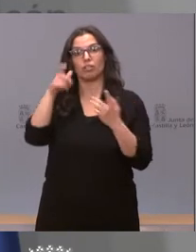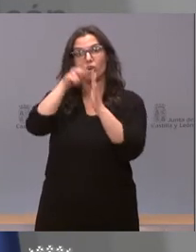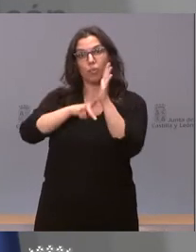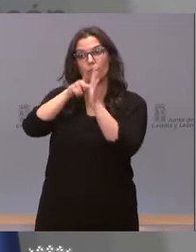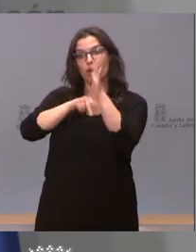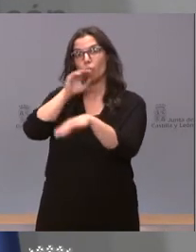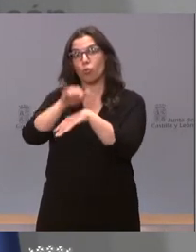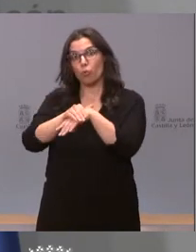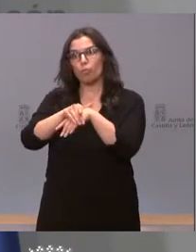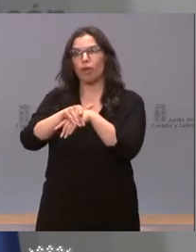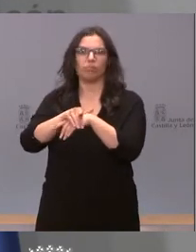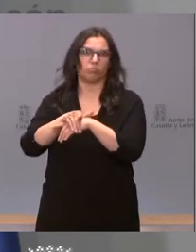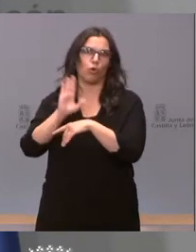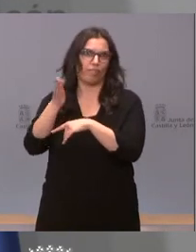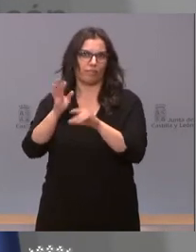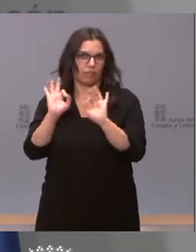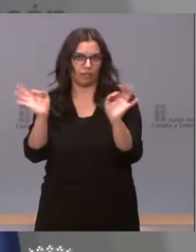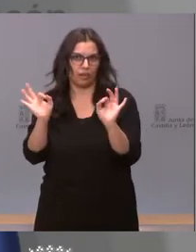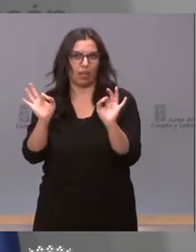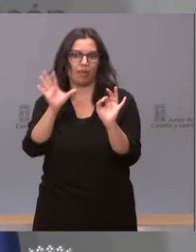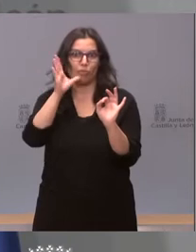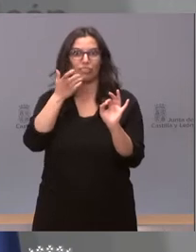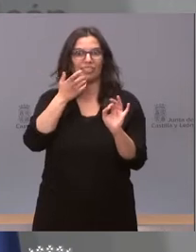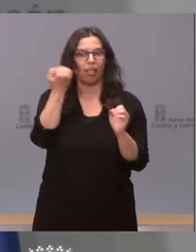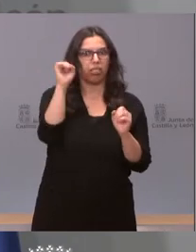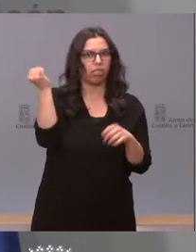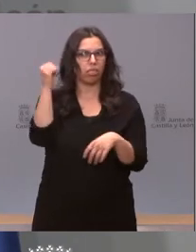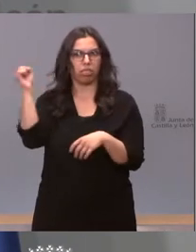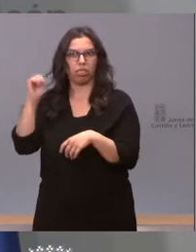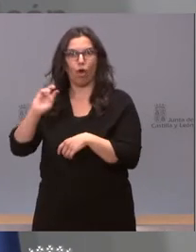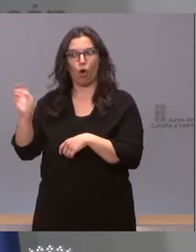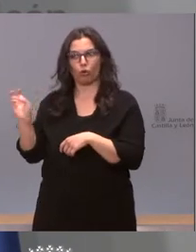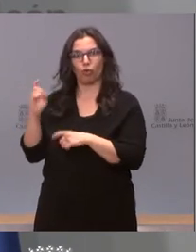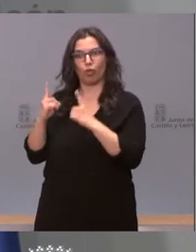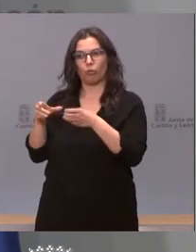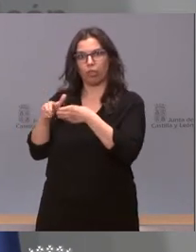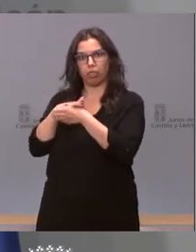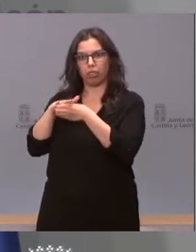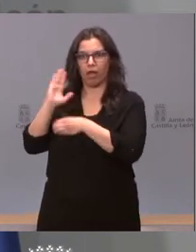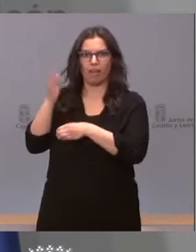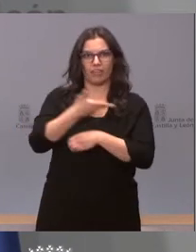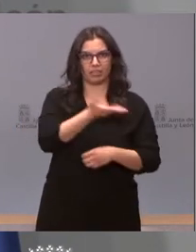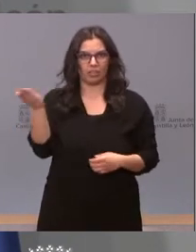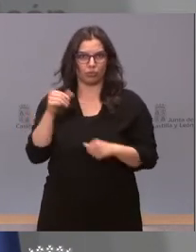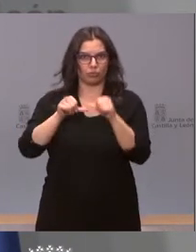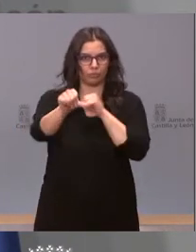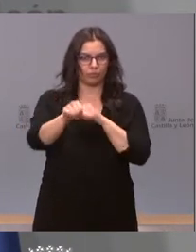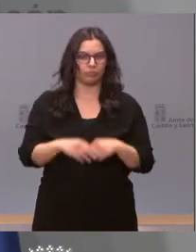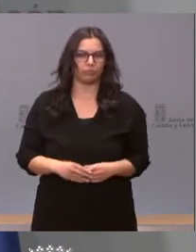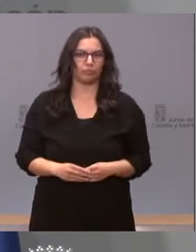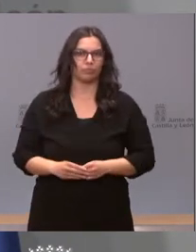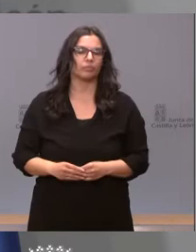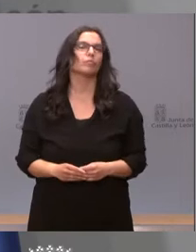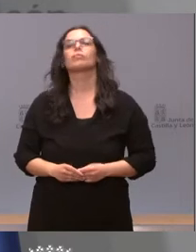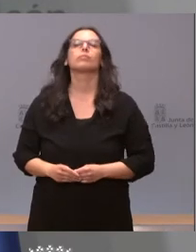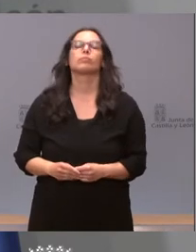se vean perjudicados a la larga por el incumplimiento de unos pocos. Se produce